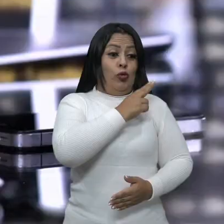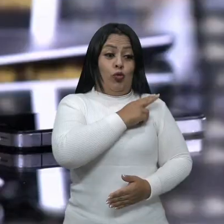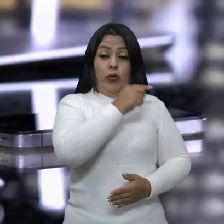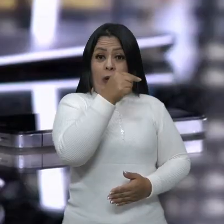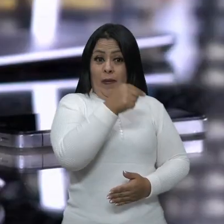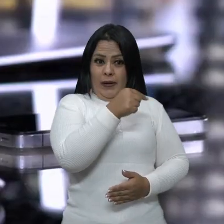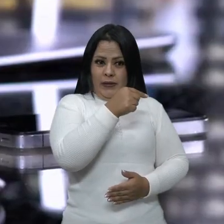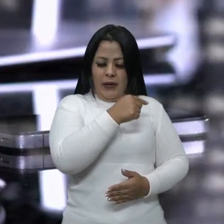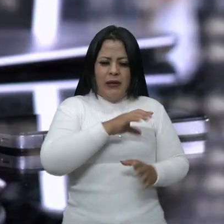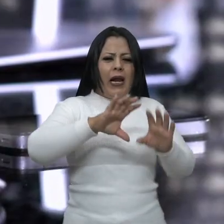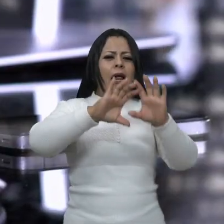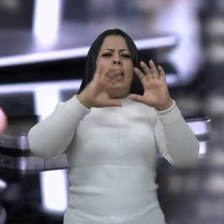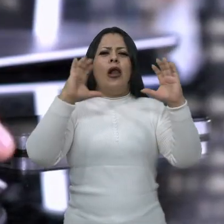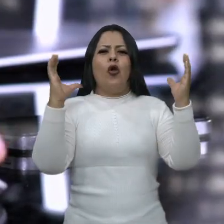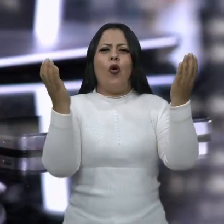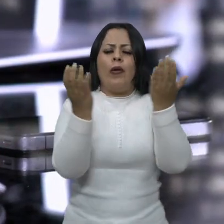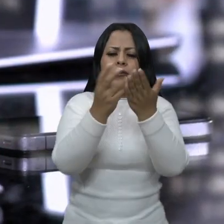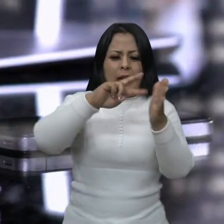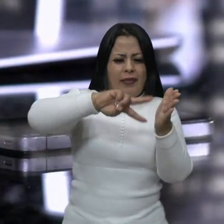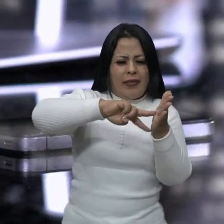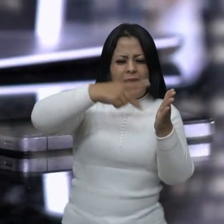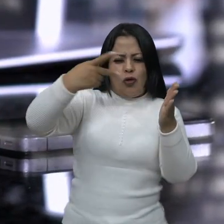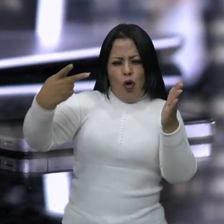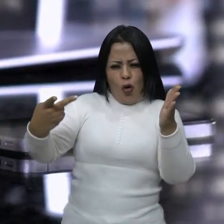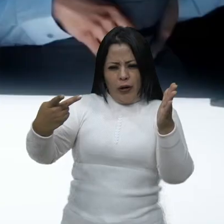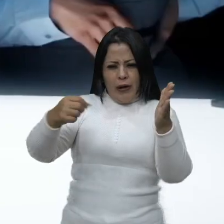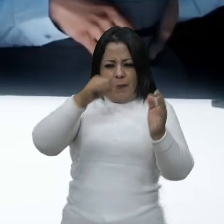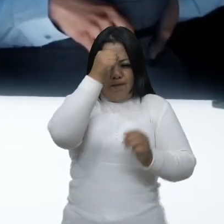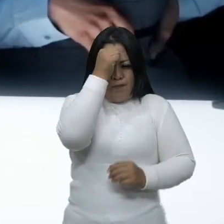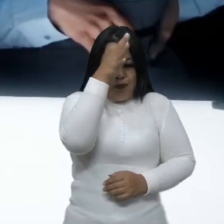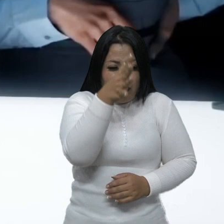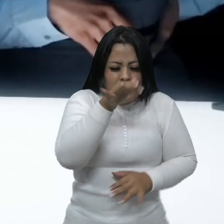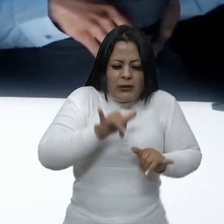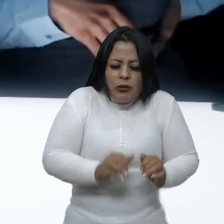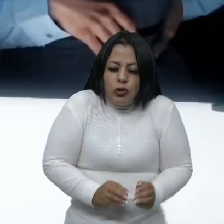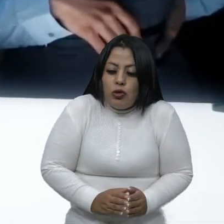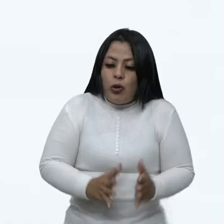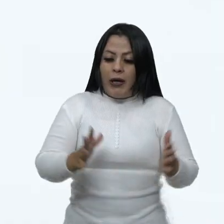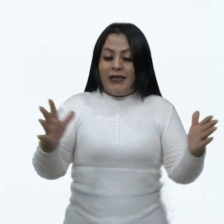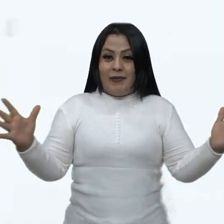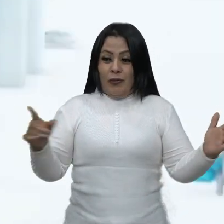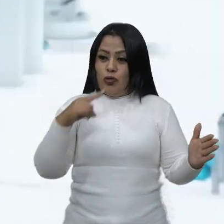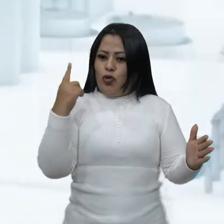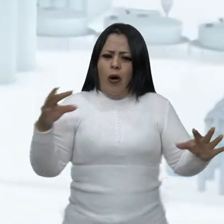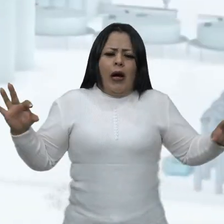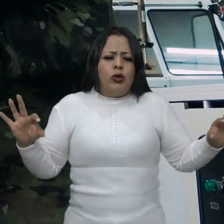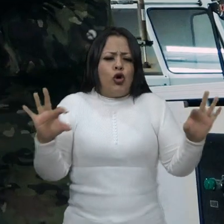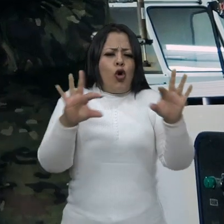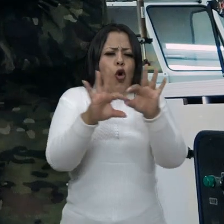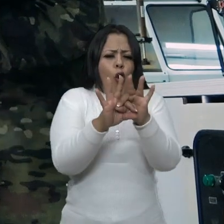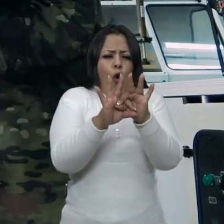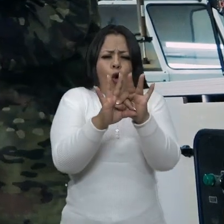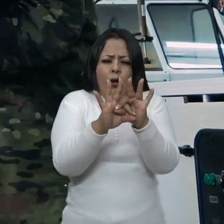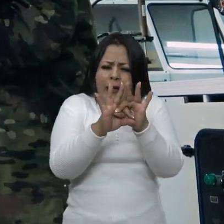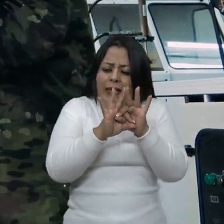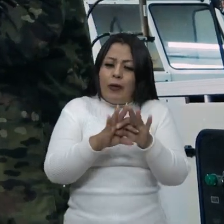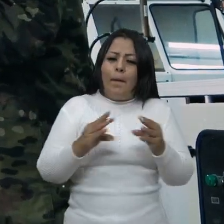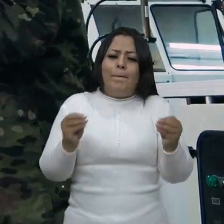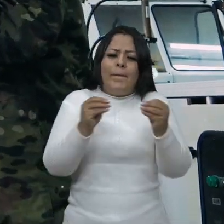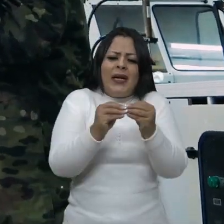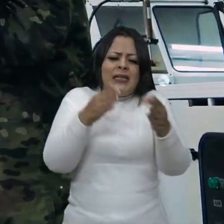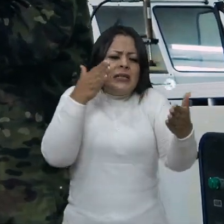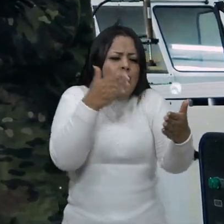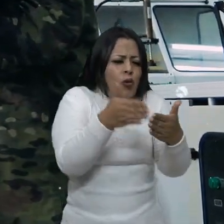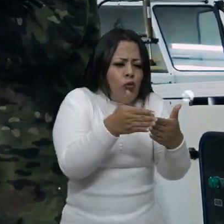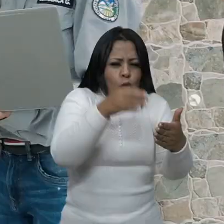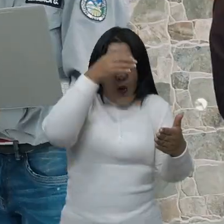La globalización y la tecnología digital en su continua expansión no solo han conectado el mundo más allá de las fronteras físicas